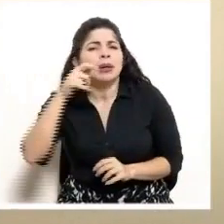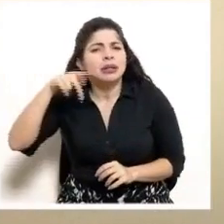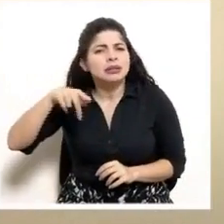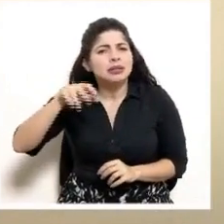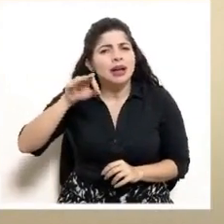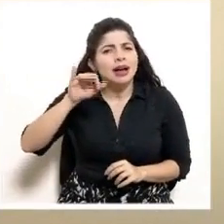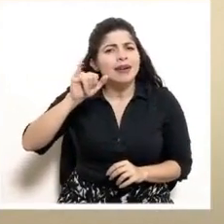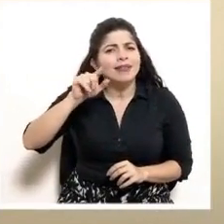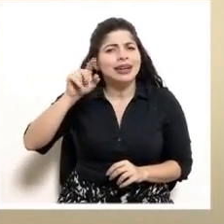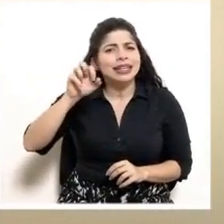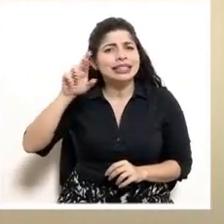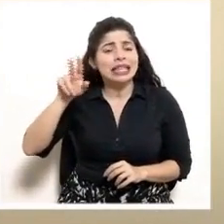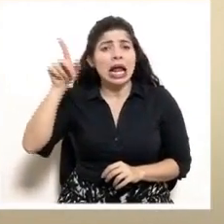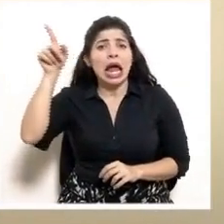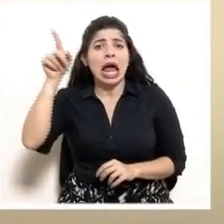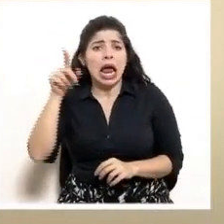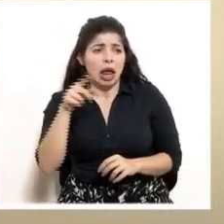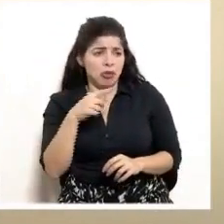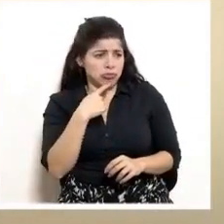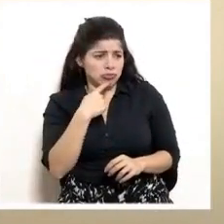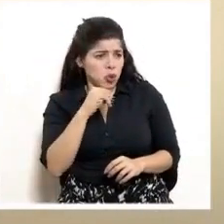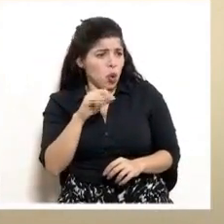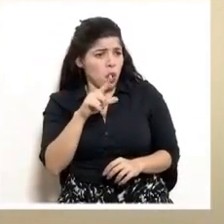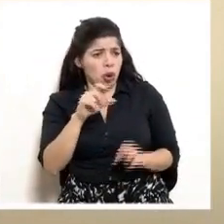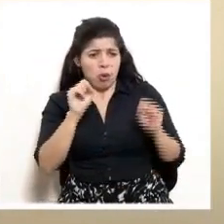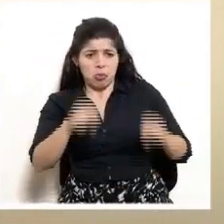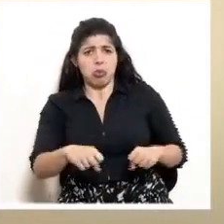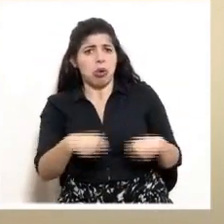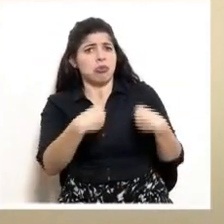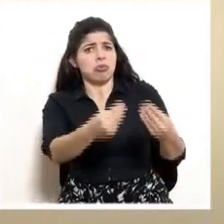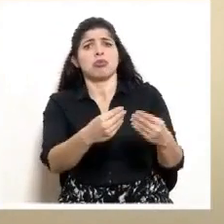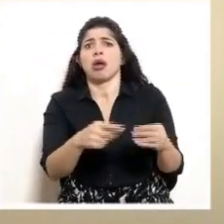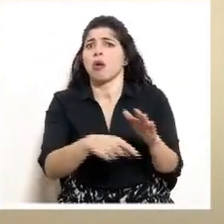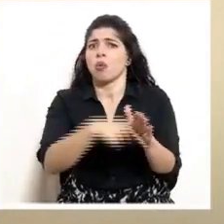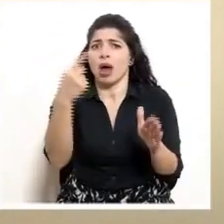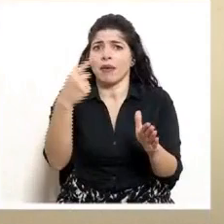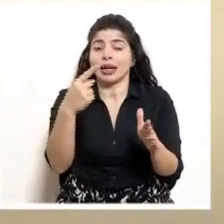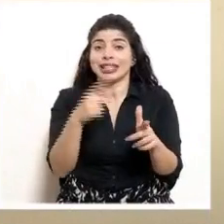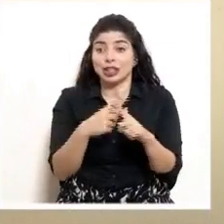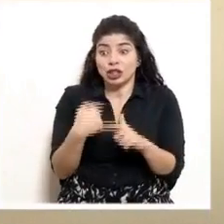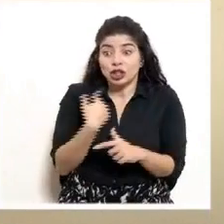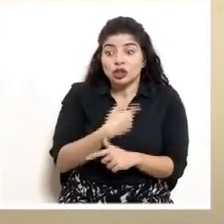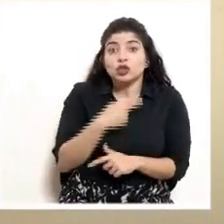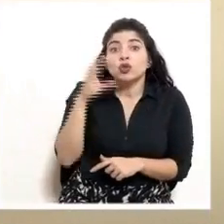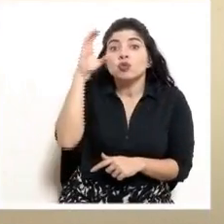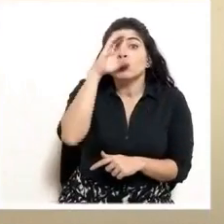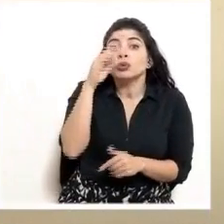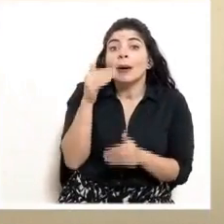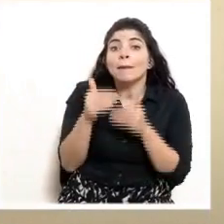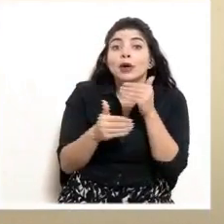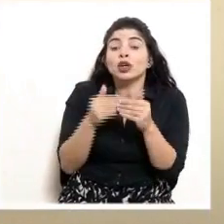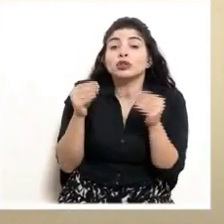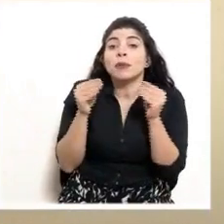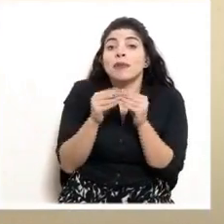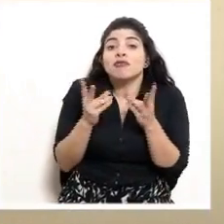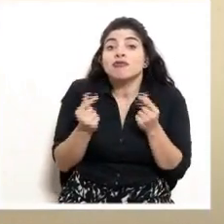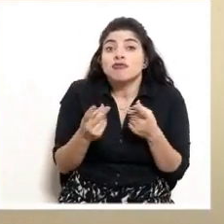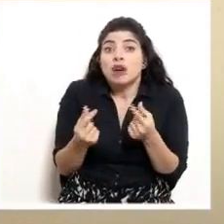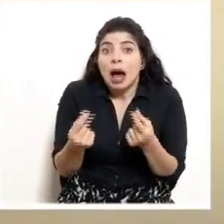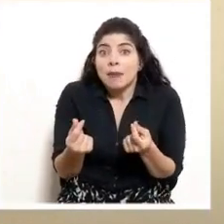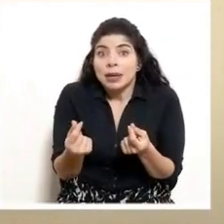nos garantizó que nos podía empezar a entregar a partir de julio. Y como de lo que se trata es de acelerar el proceso de vacunación,